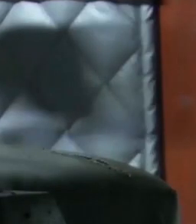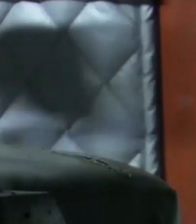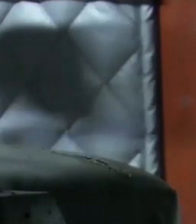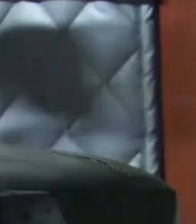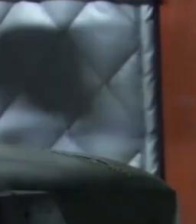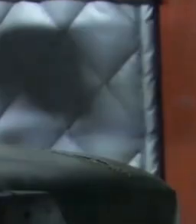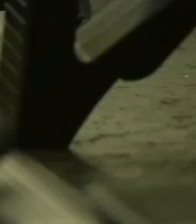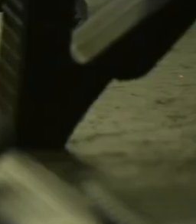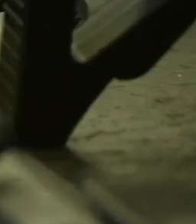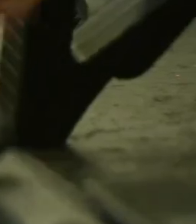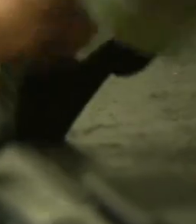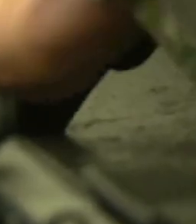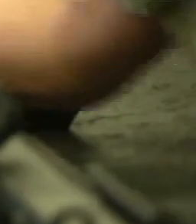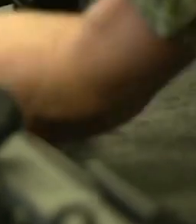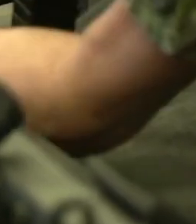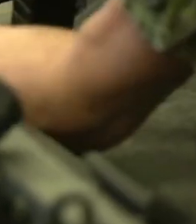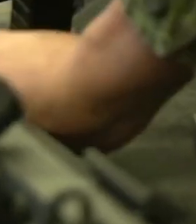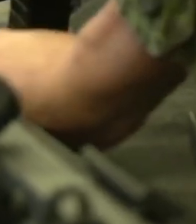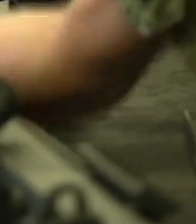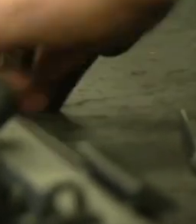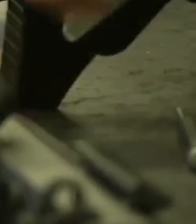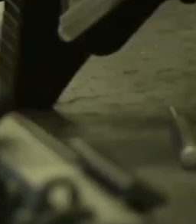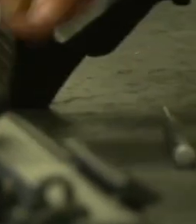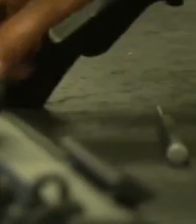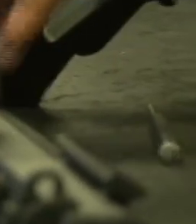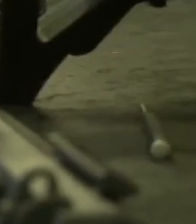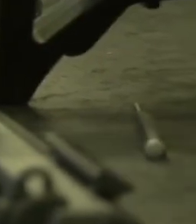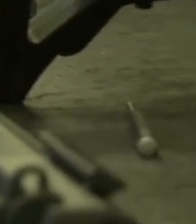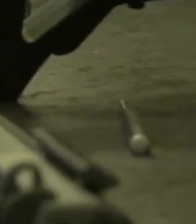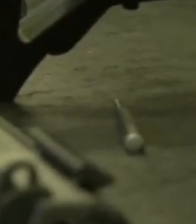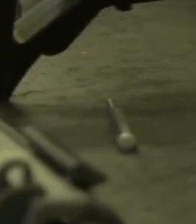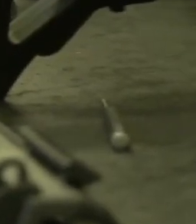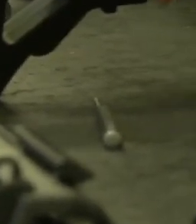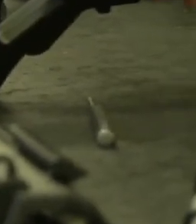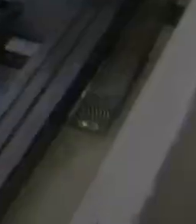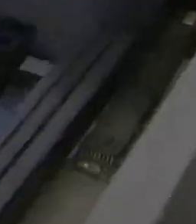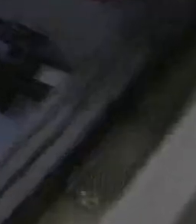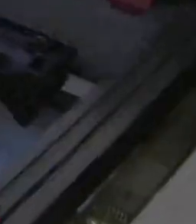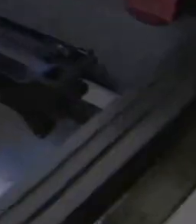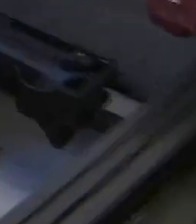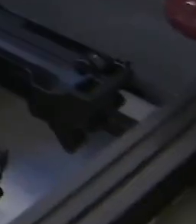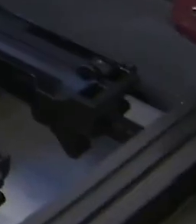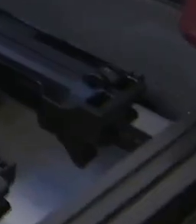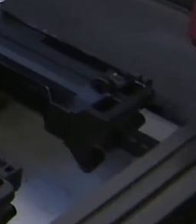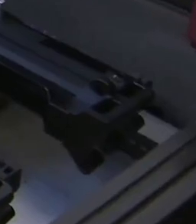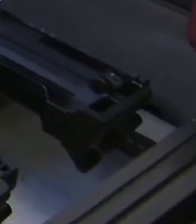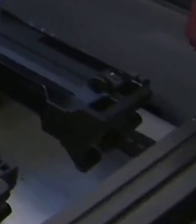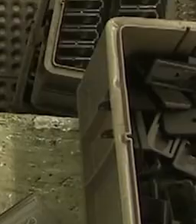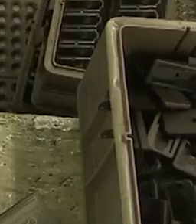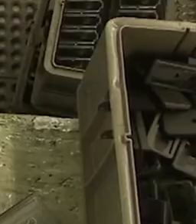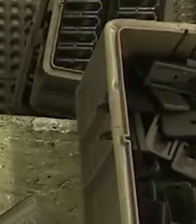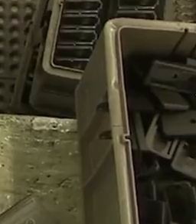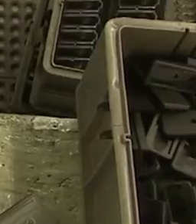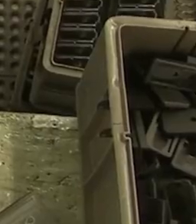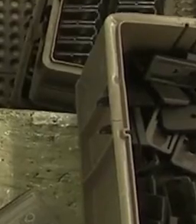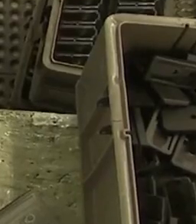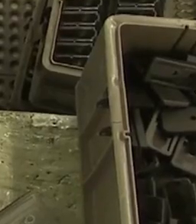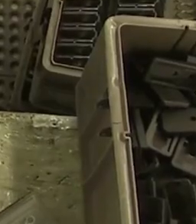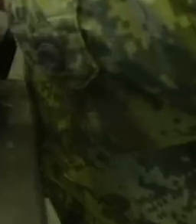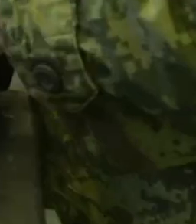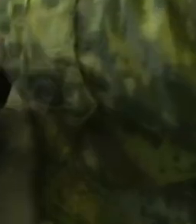ha permitido manufacturar, durante la presente administración, más de 47 mil armas de diferentes características,